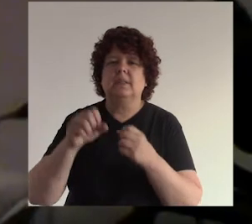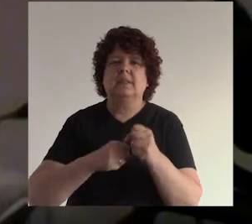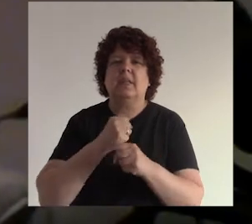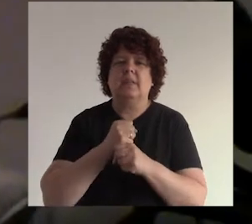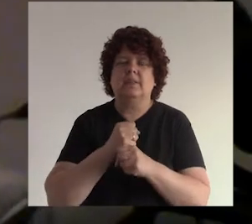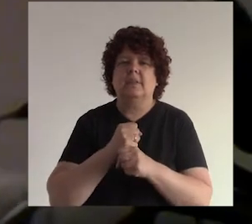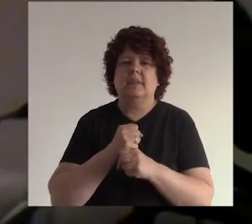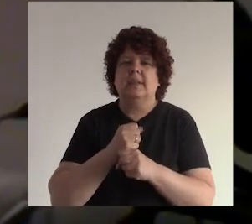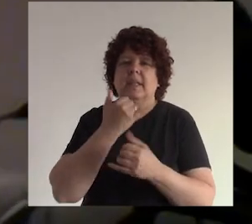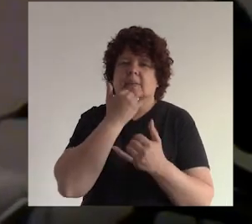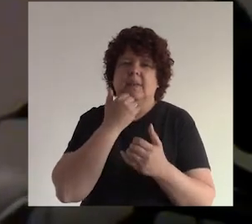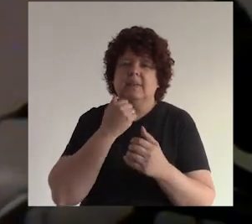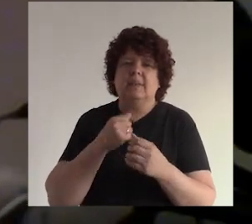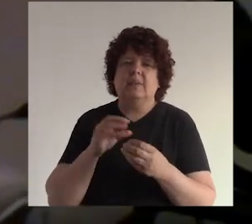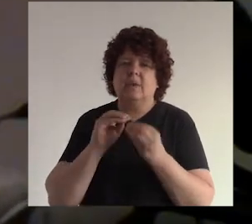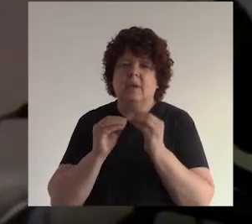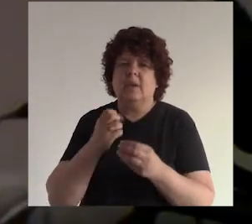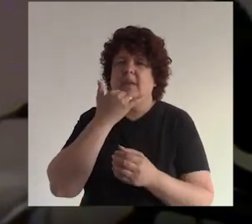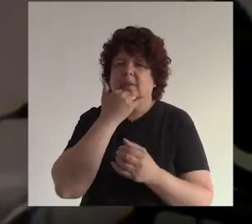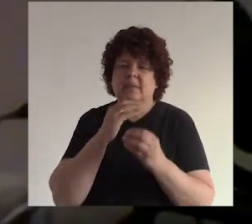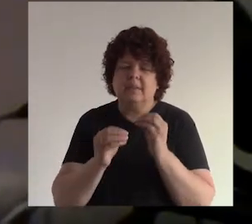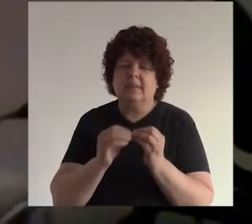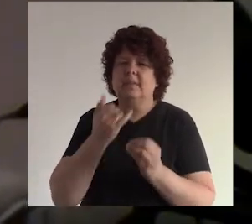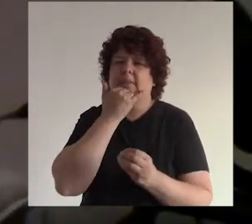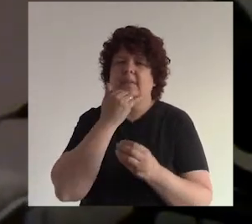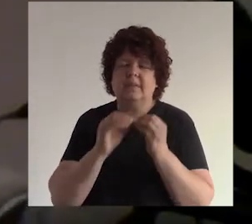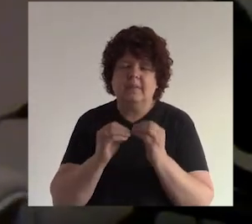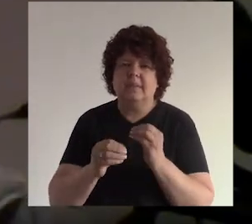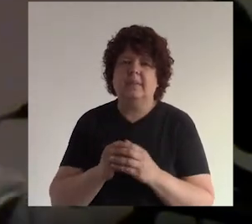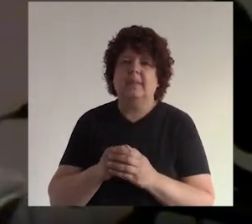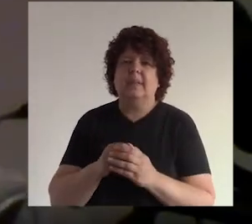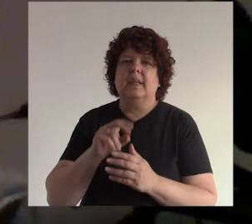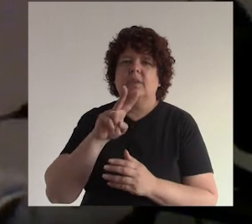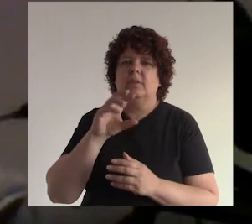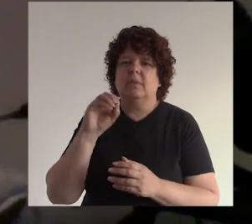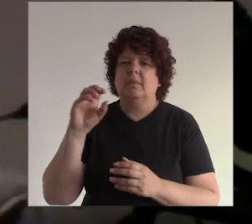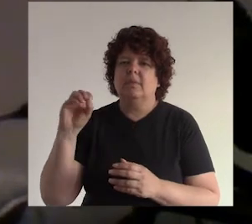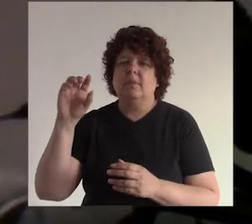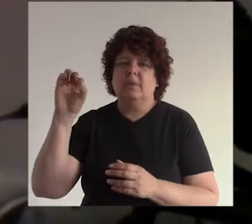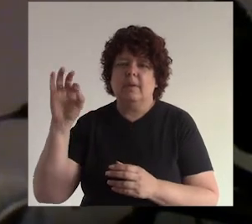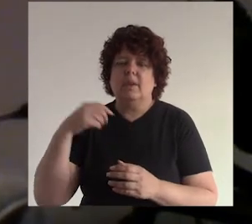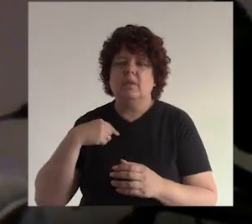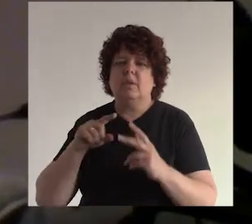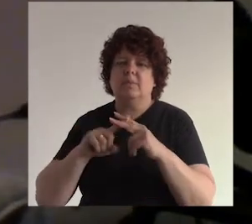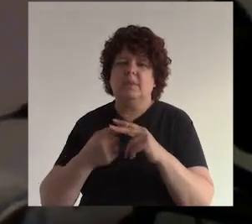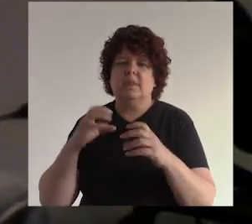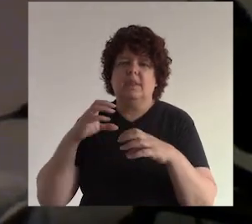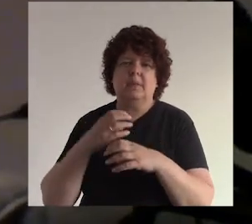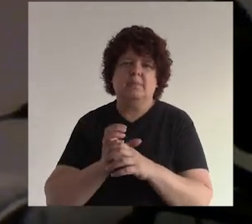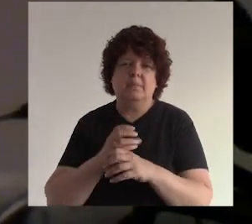de prueba y adoro que ya lo viví yo por cierto ¿no? en el 2009 yo empecé en una tienda virtual